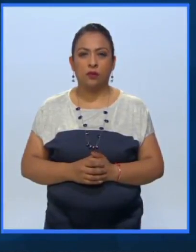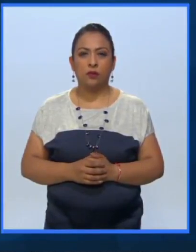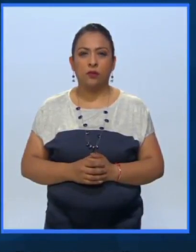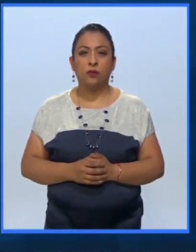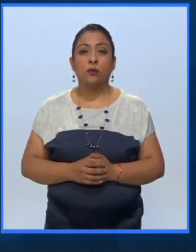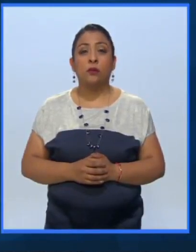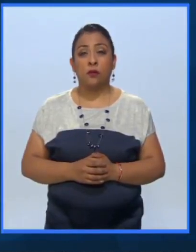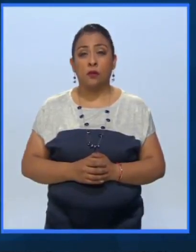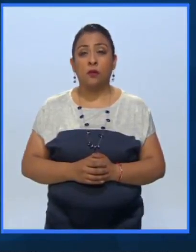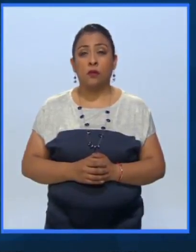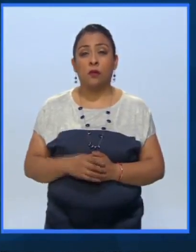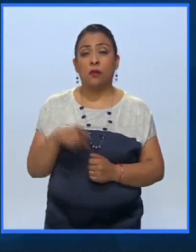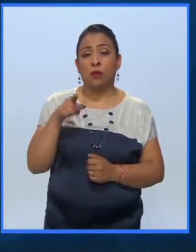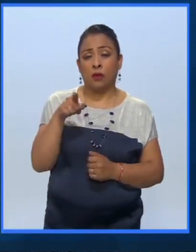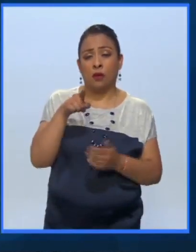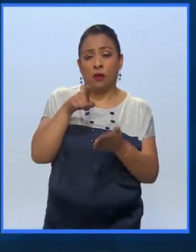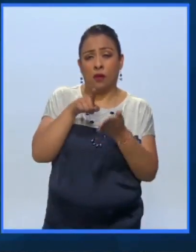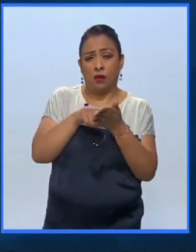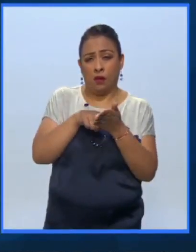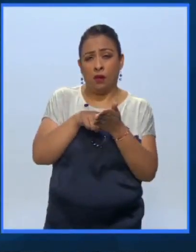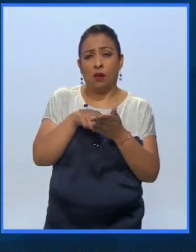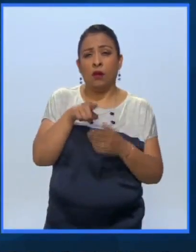O al pupi de Jeff Koons.